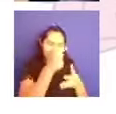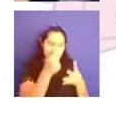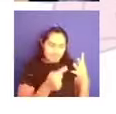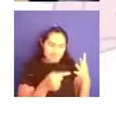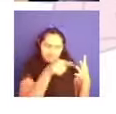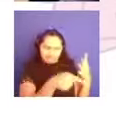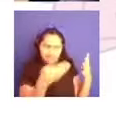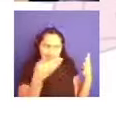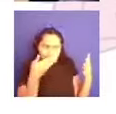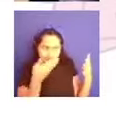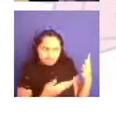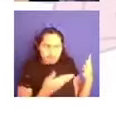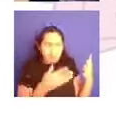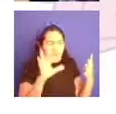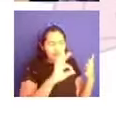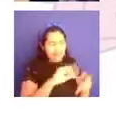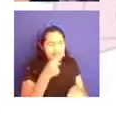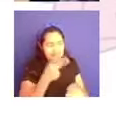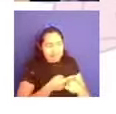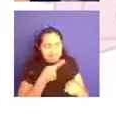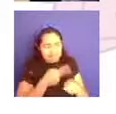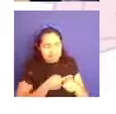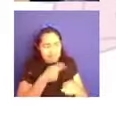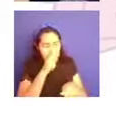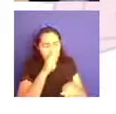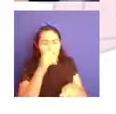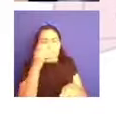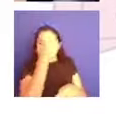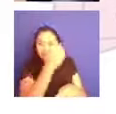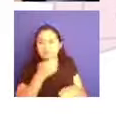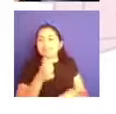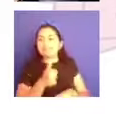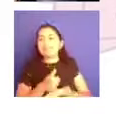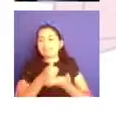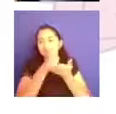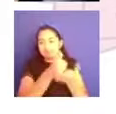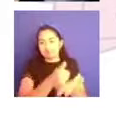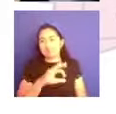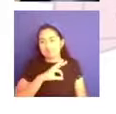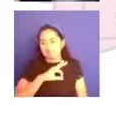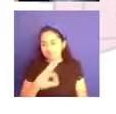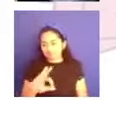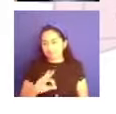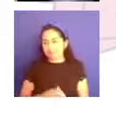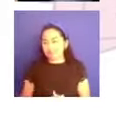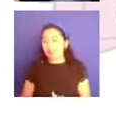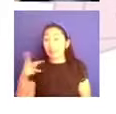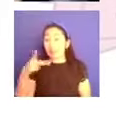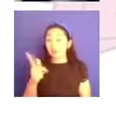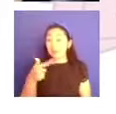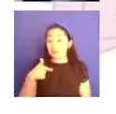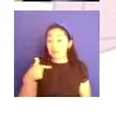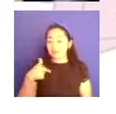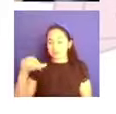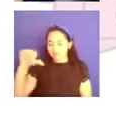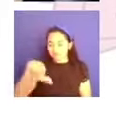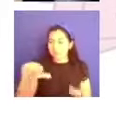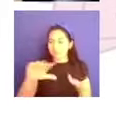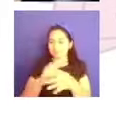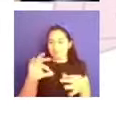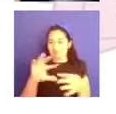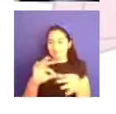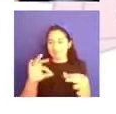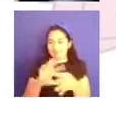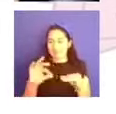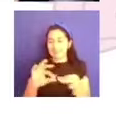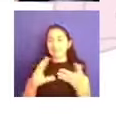pasando por una situación así o no. ¿Ok? Pero en lo que yo me quiero centrar un poco es en esta parte del padecer, es decir,